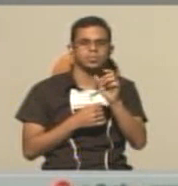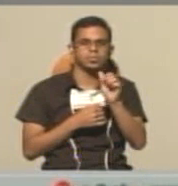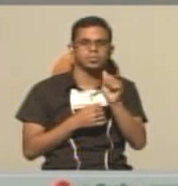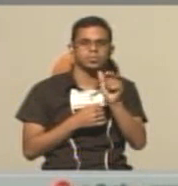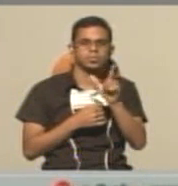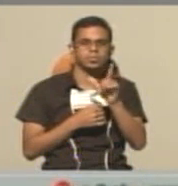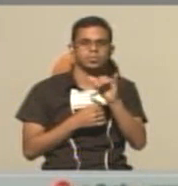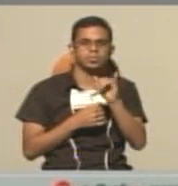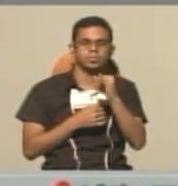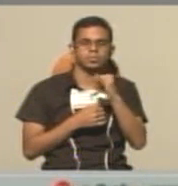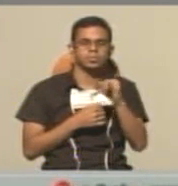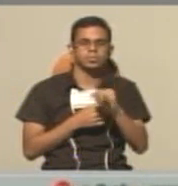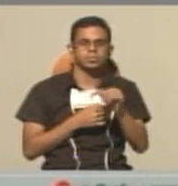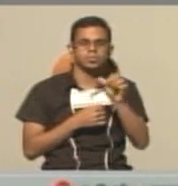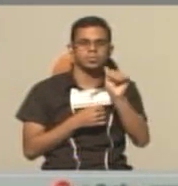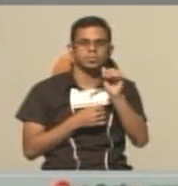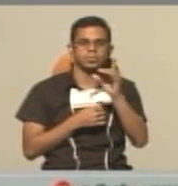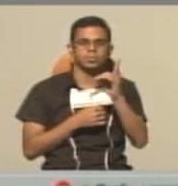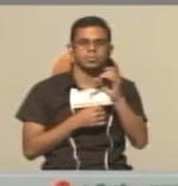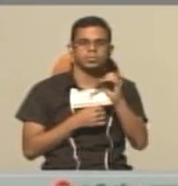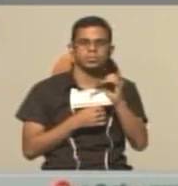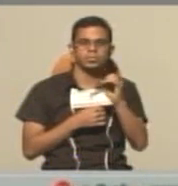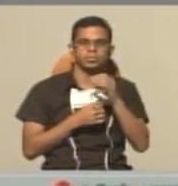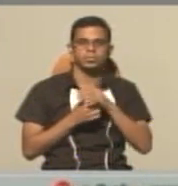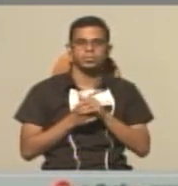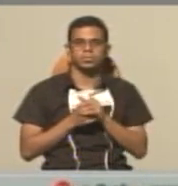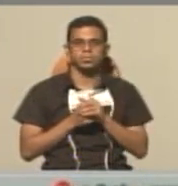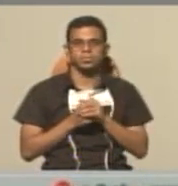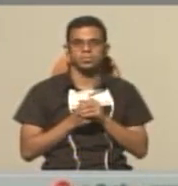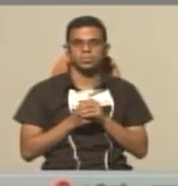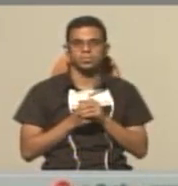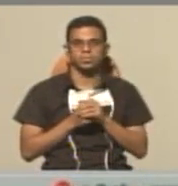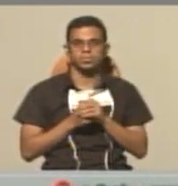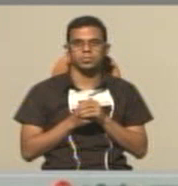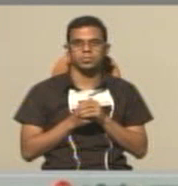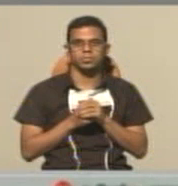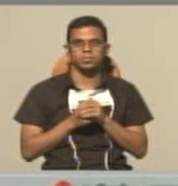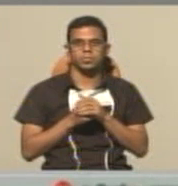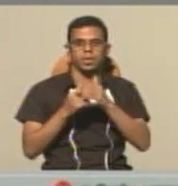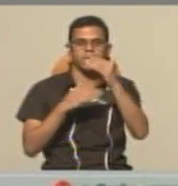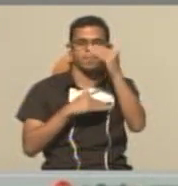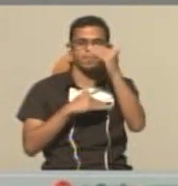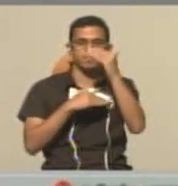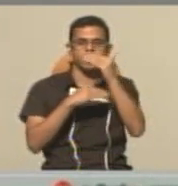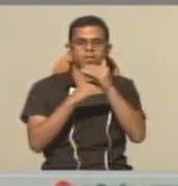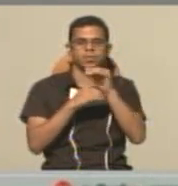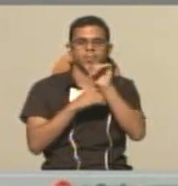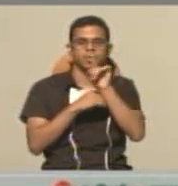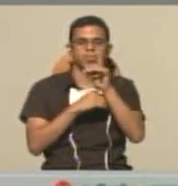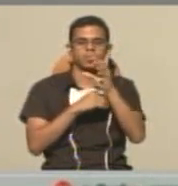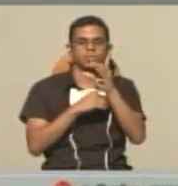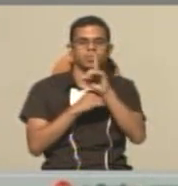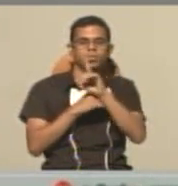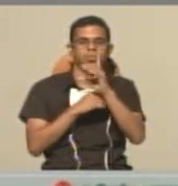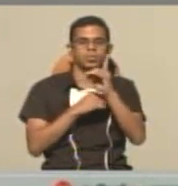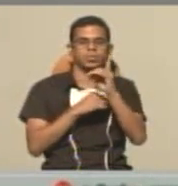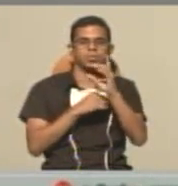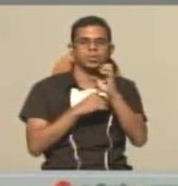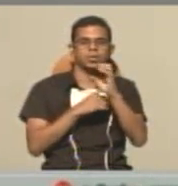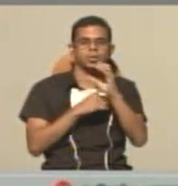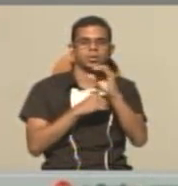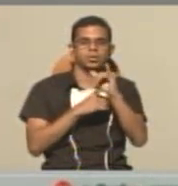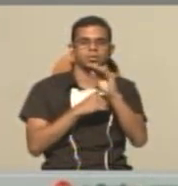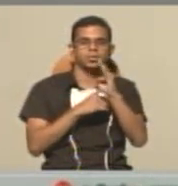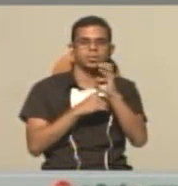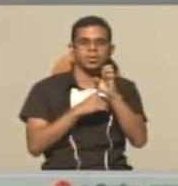Verificamos que la amplitud máxima sea de menos un decibel. ¿Sabías que decibel es